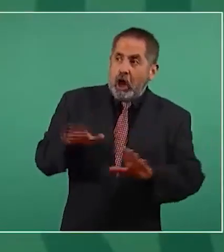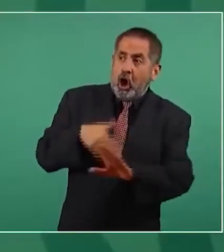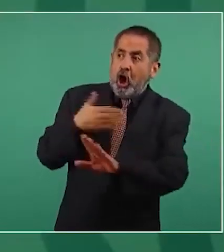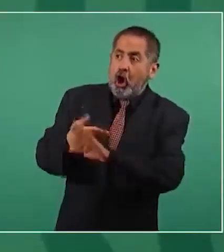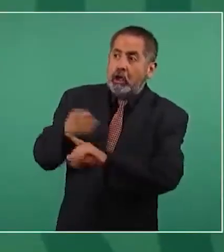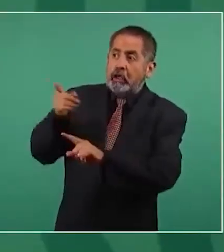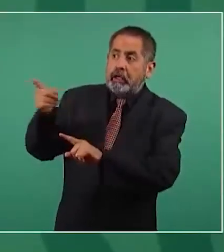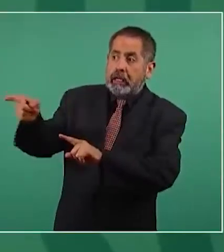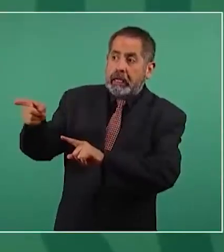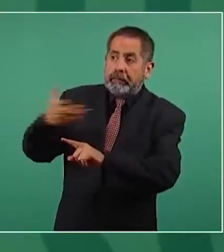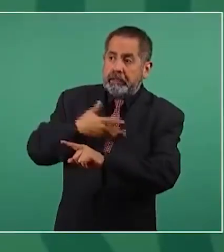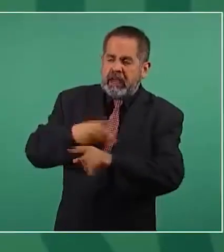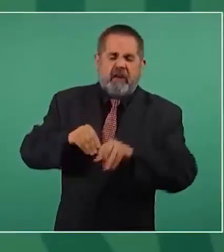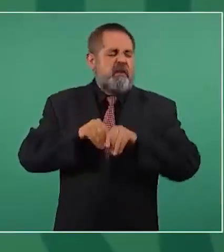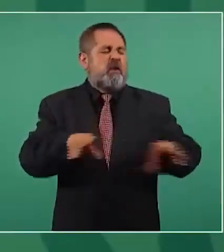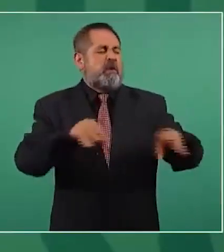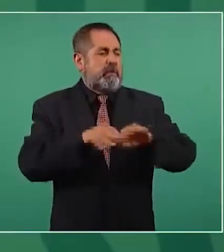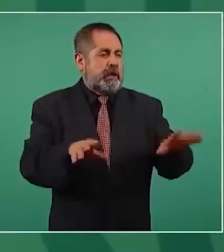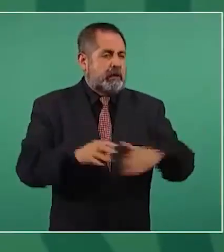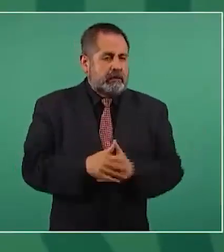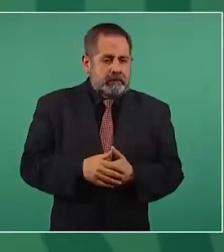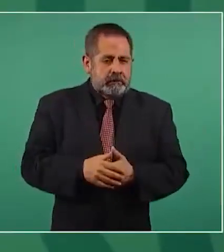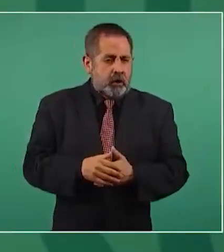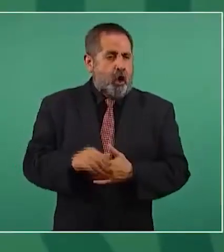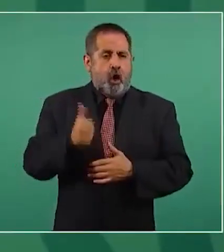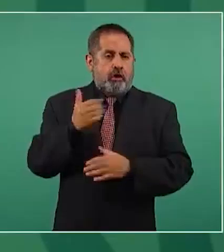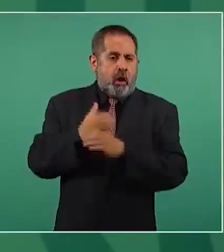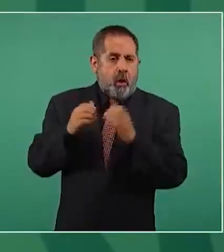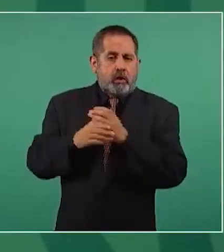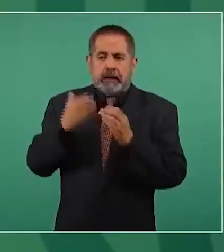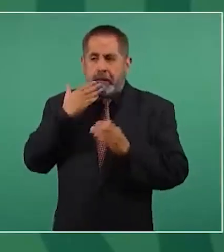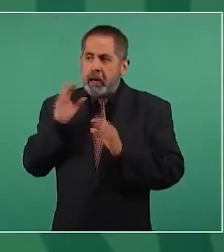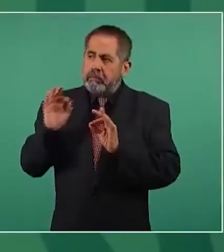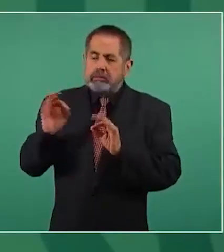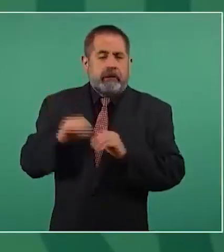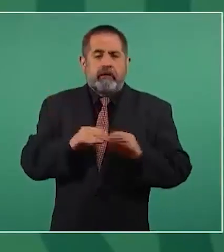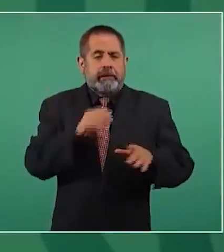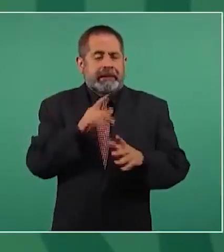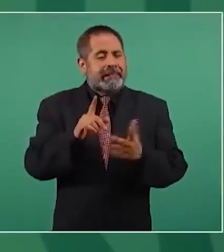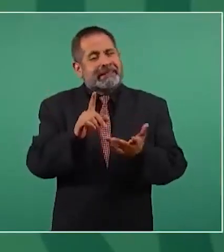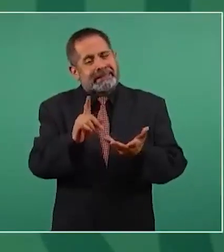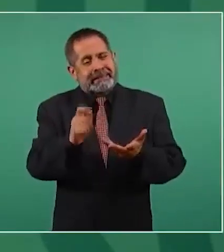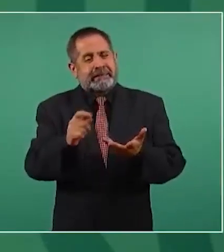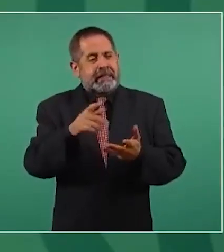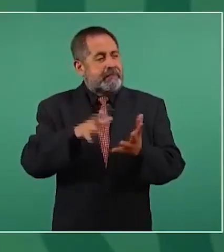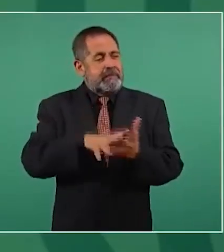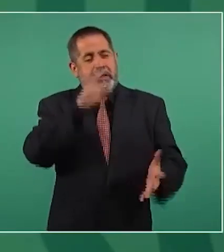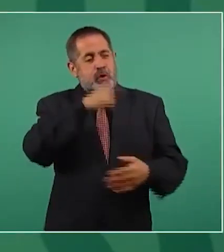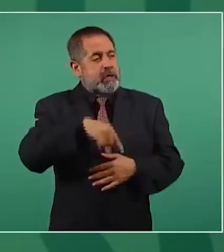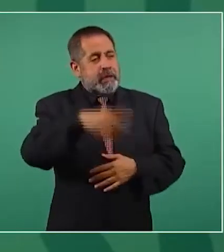Desgraciadamente, así está la mayoría de los medios de información en México,